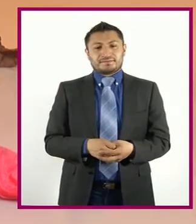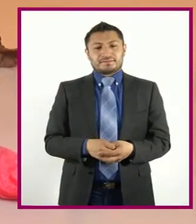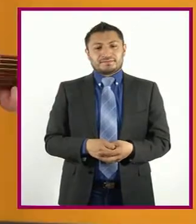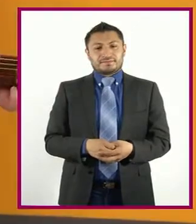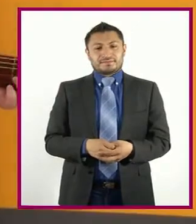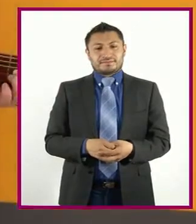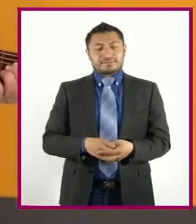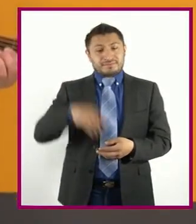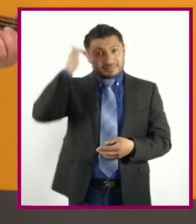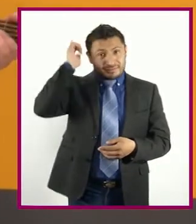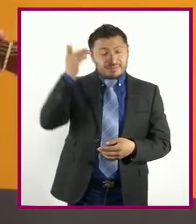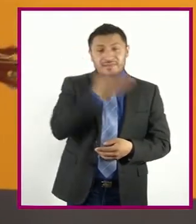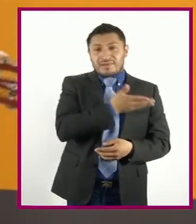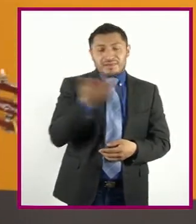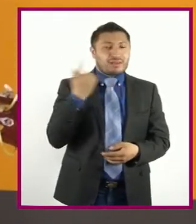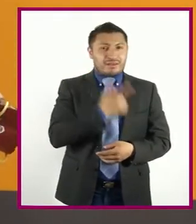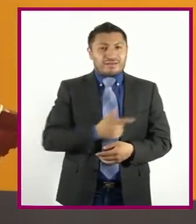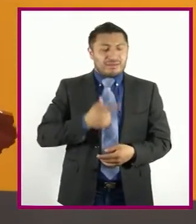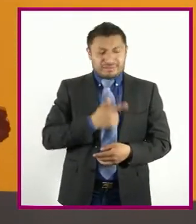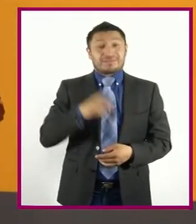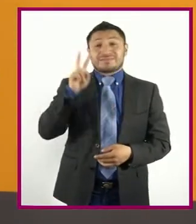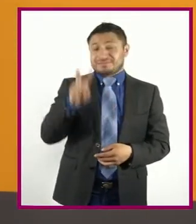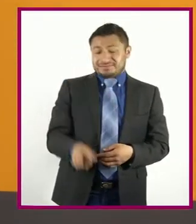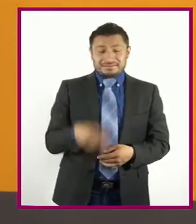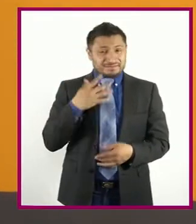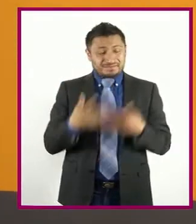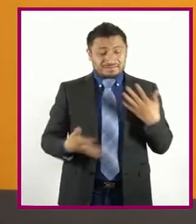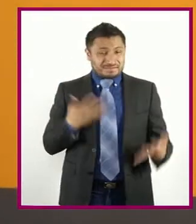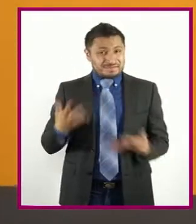Espero les guste Qué divertido